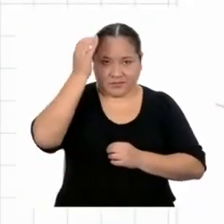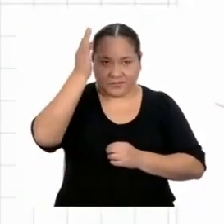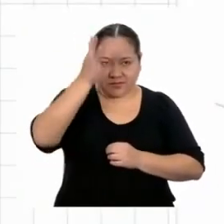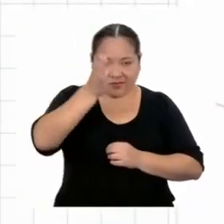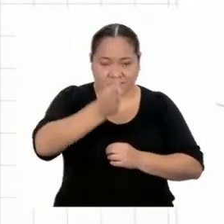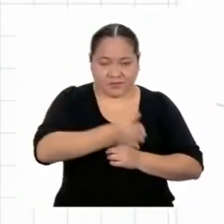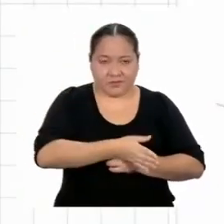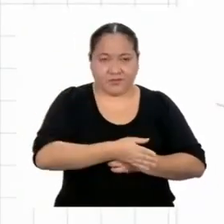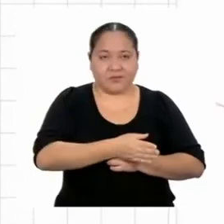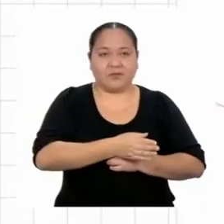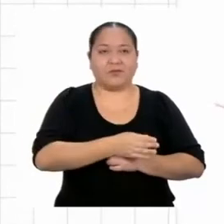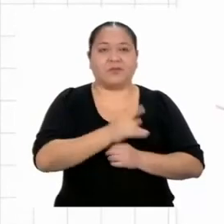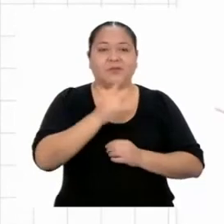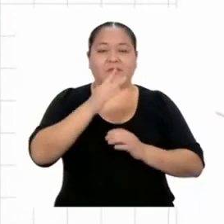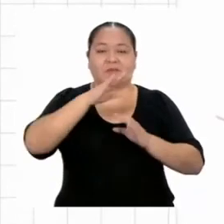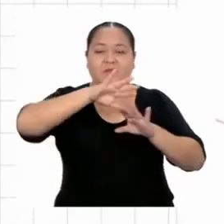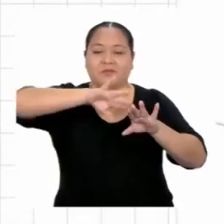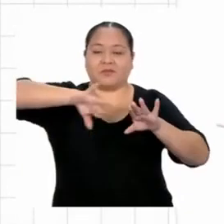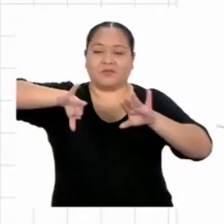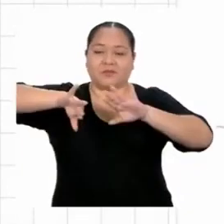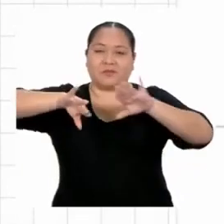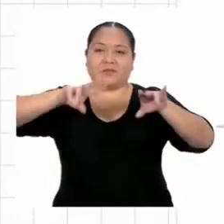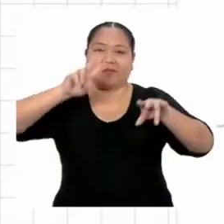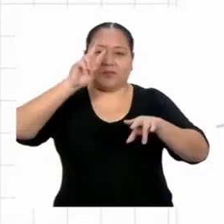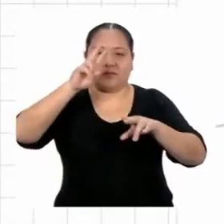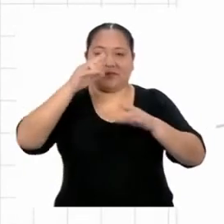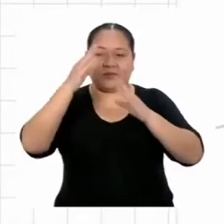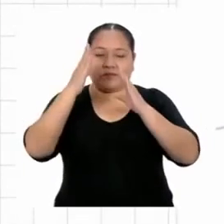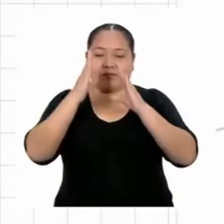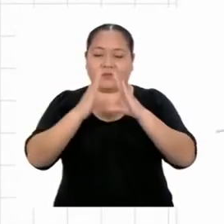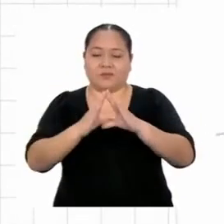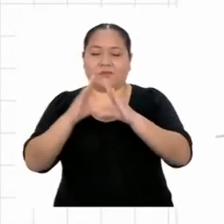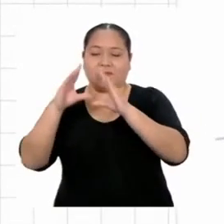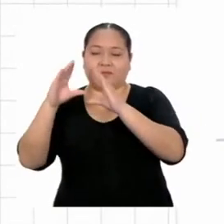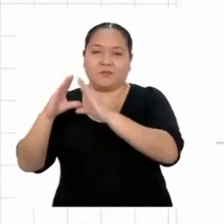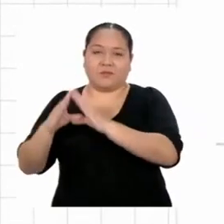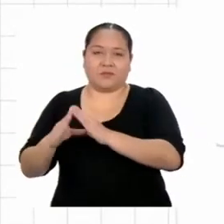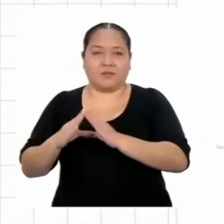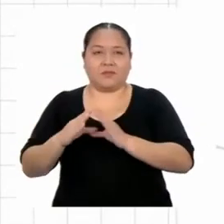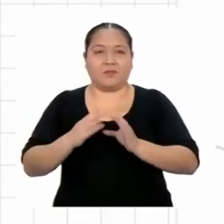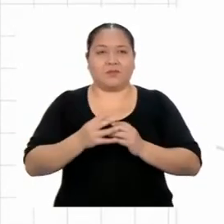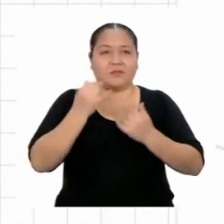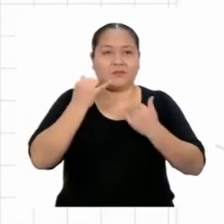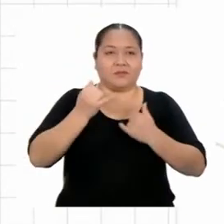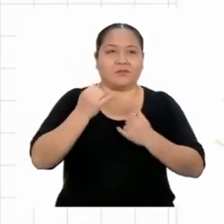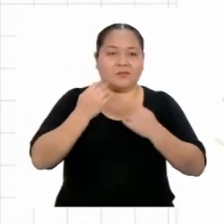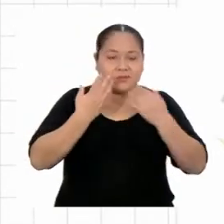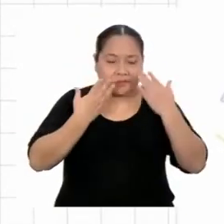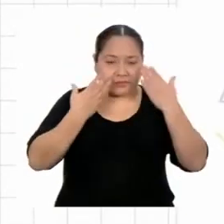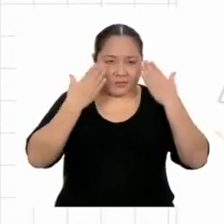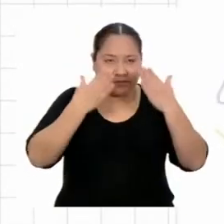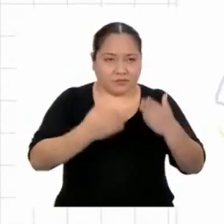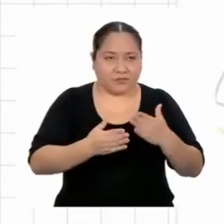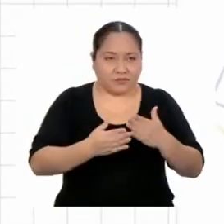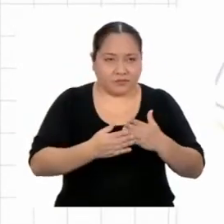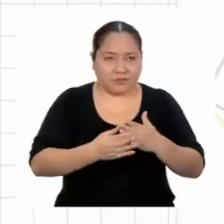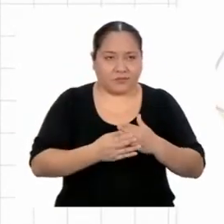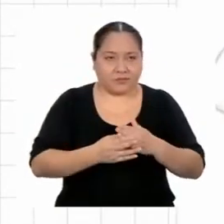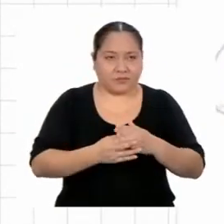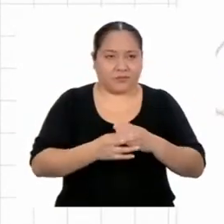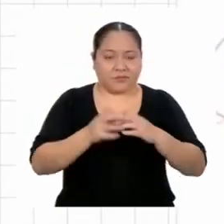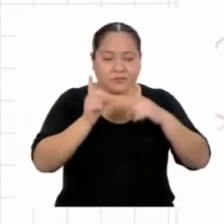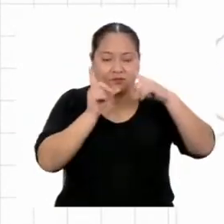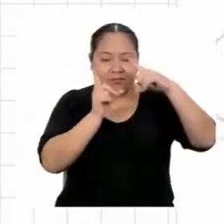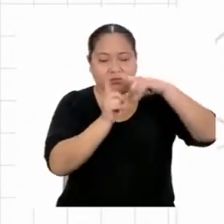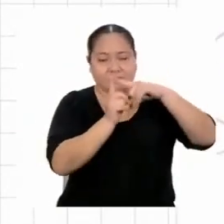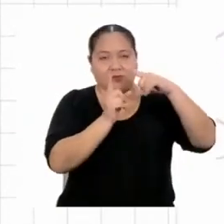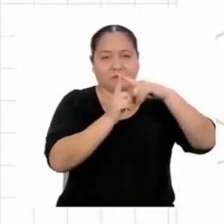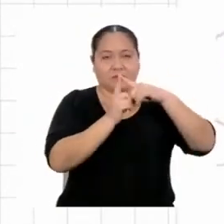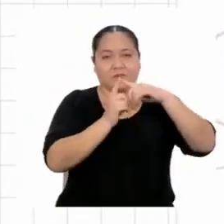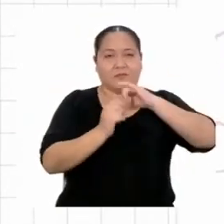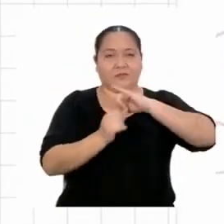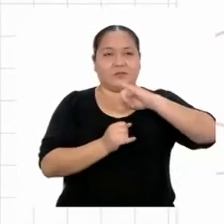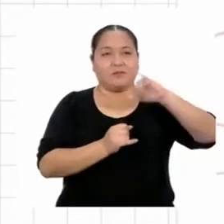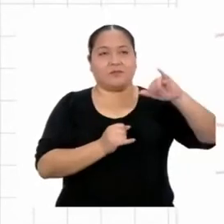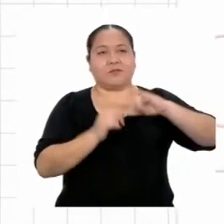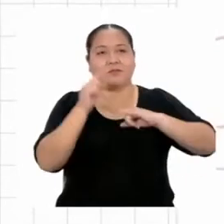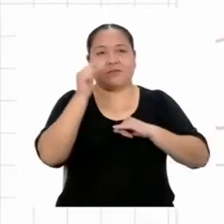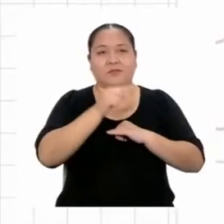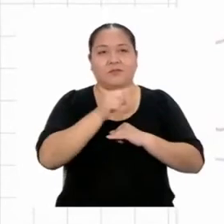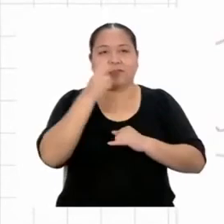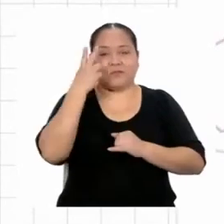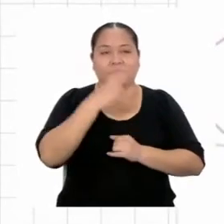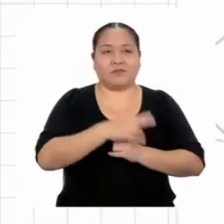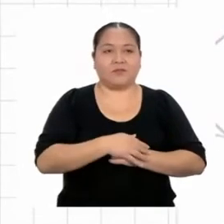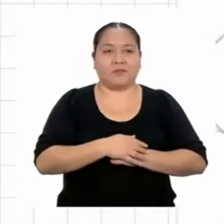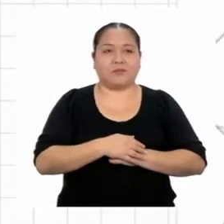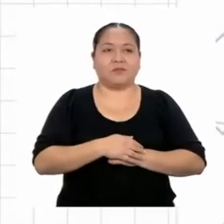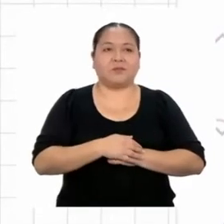creamos dividió esa figura en dos triángulos. Ahora me voy a enfocar en el triángulo de la izquierda. Aquí tenemos